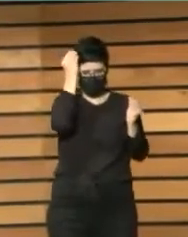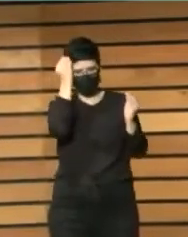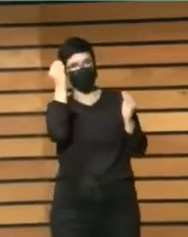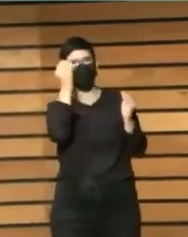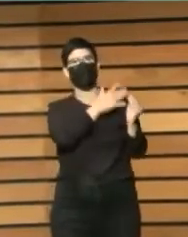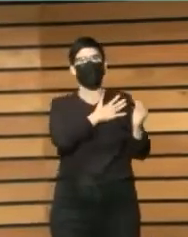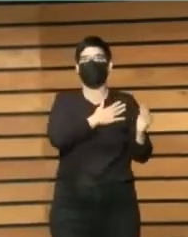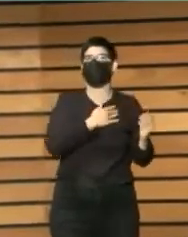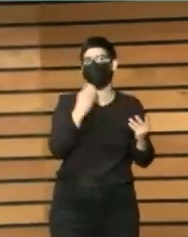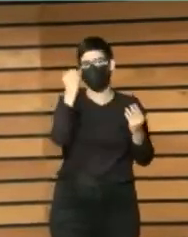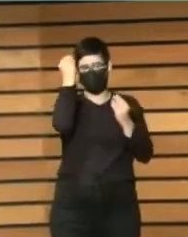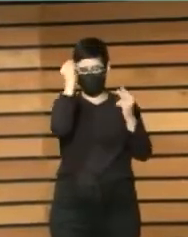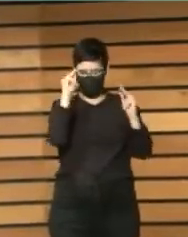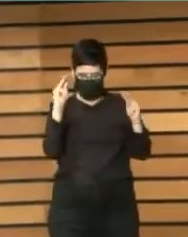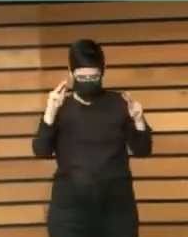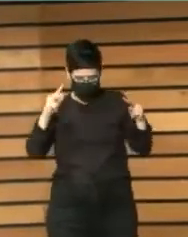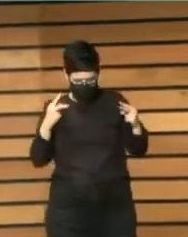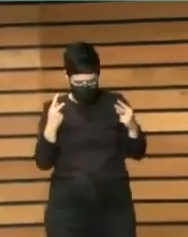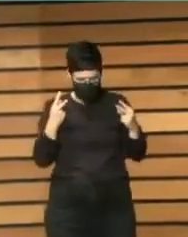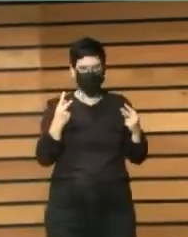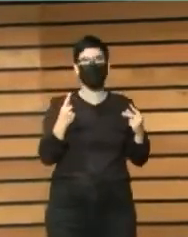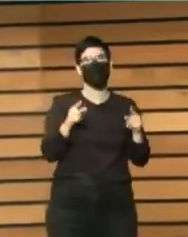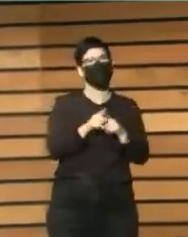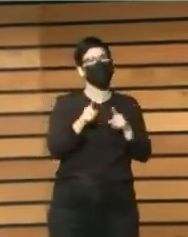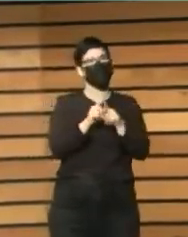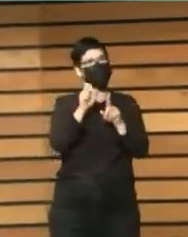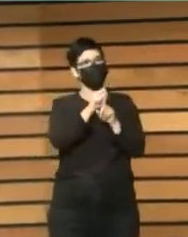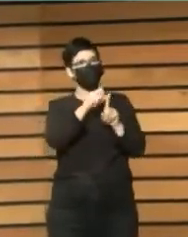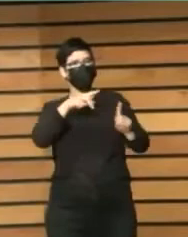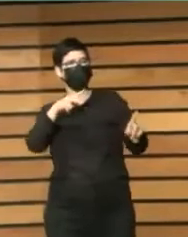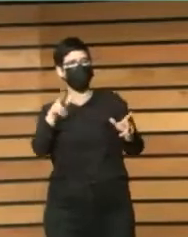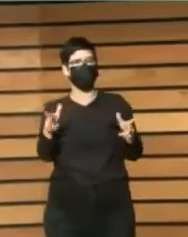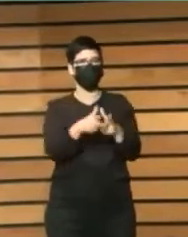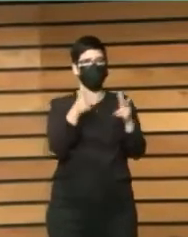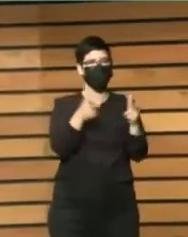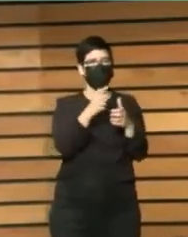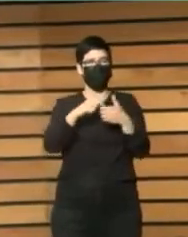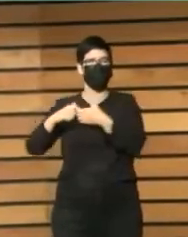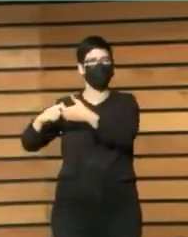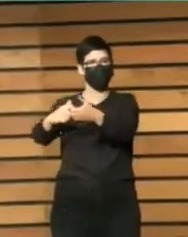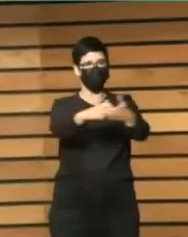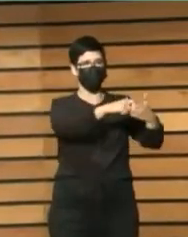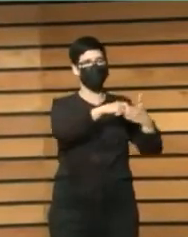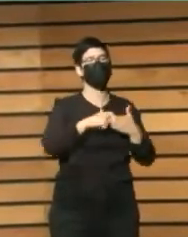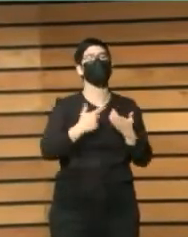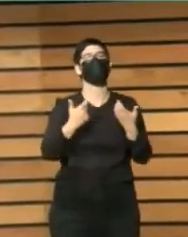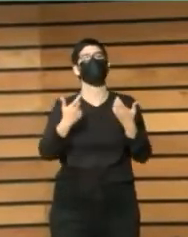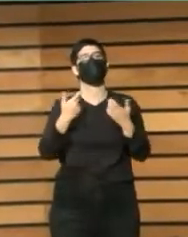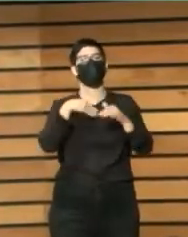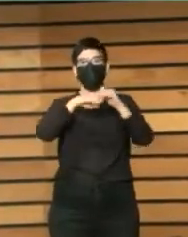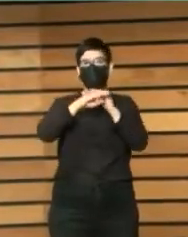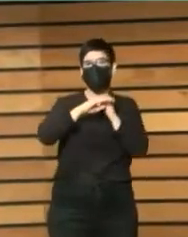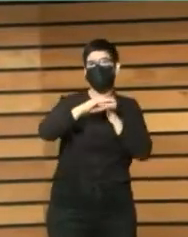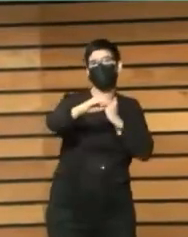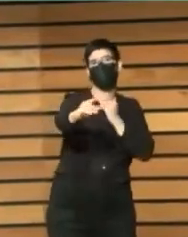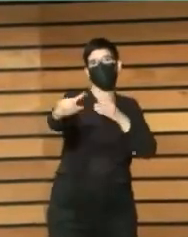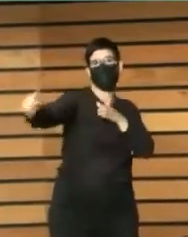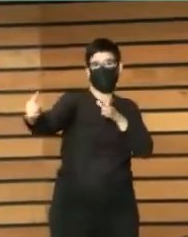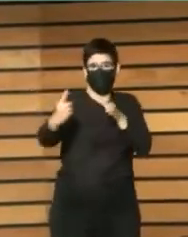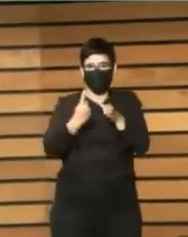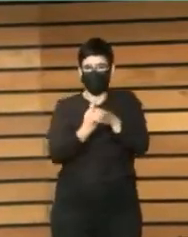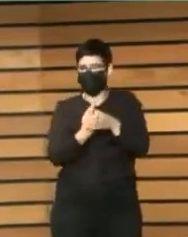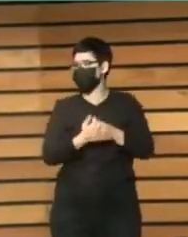pensar desde una perspectiva social, solidaria, sostenible, inclusiva. Hemos